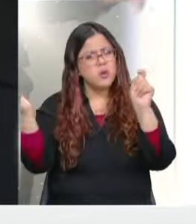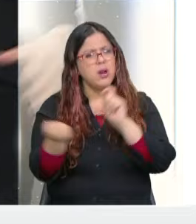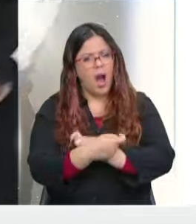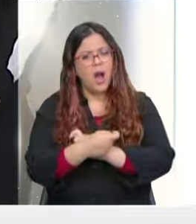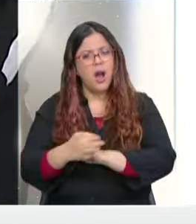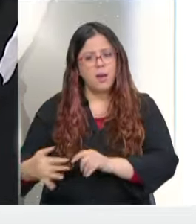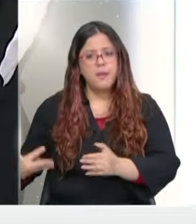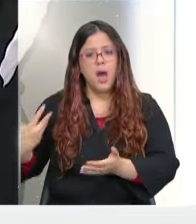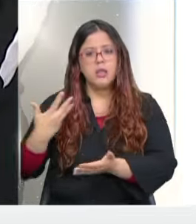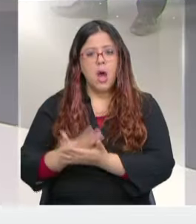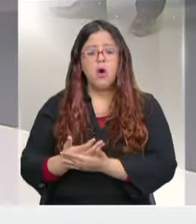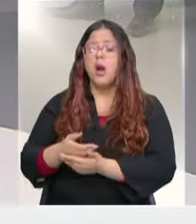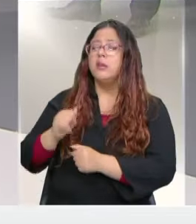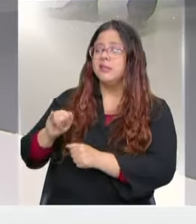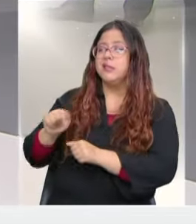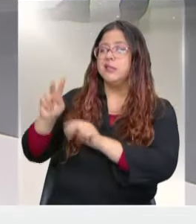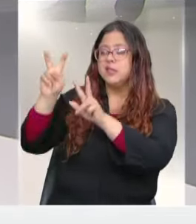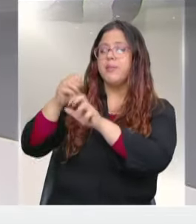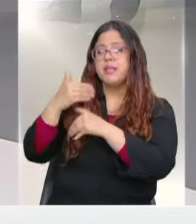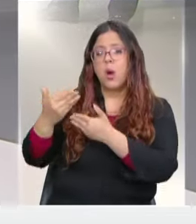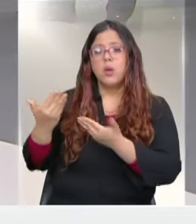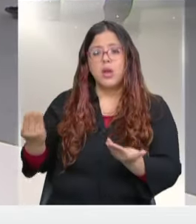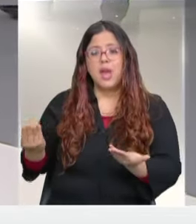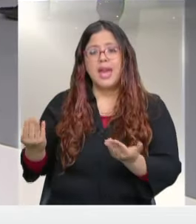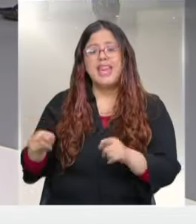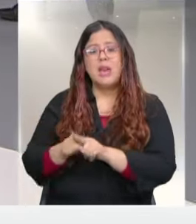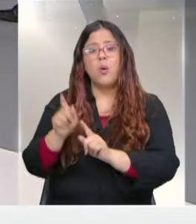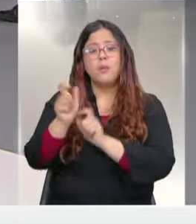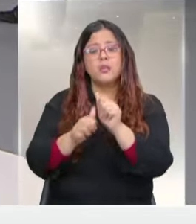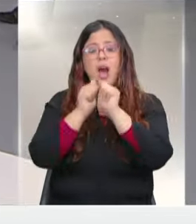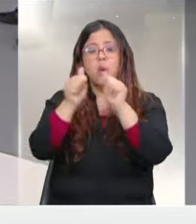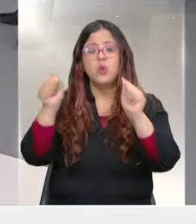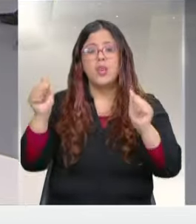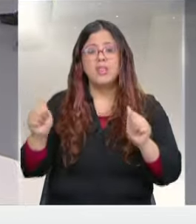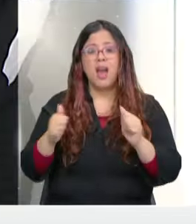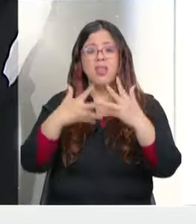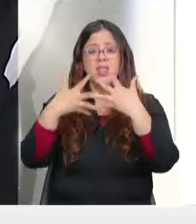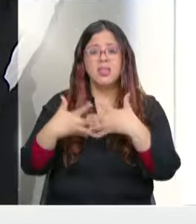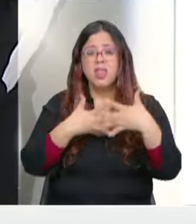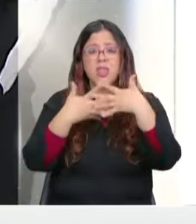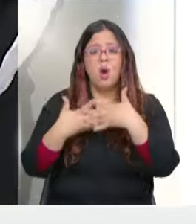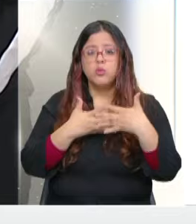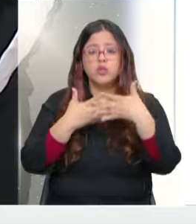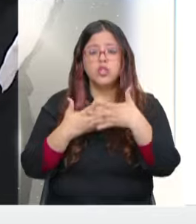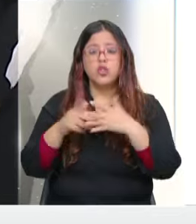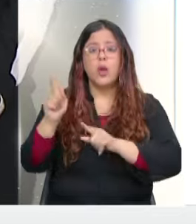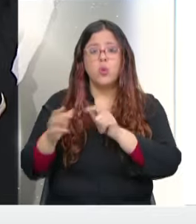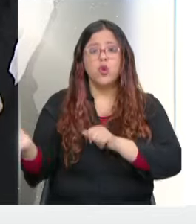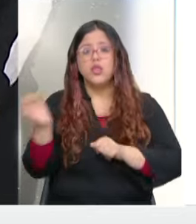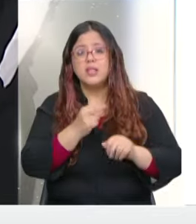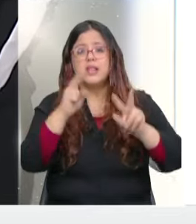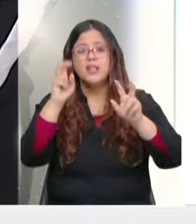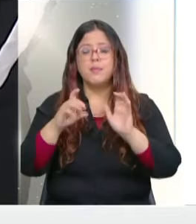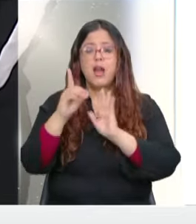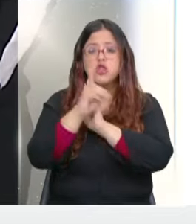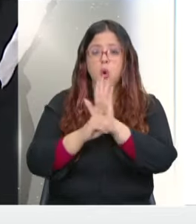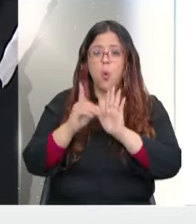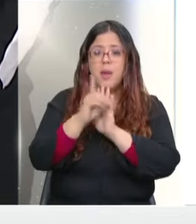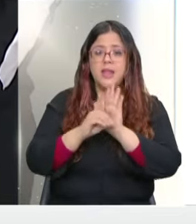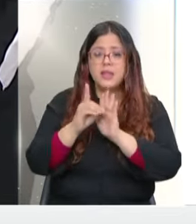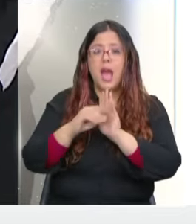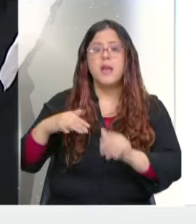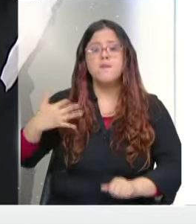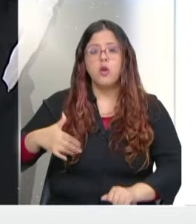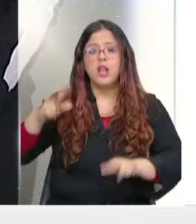en los últimos años. Ha habido un cambio en el fenómeno y a pesar de que hemos tenido autoridades norteamericanas que incluso han destacado a través de documentales la